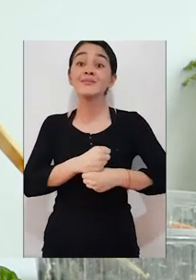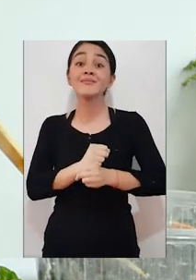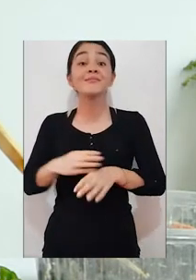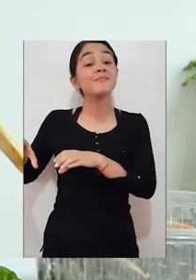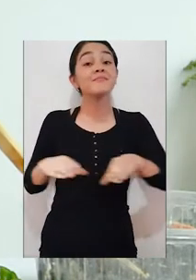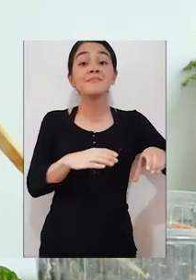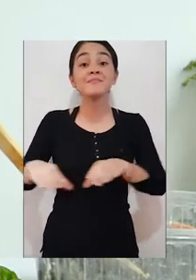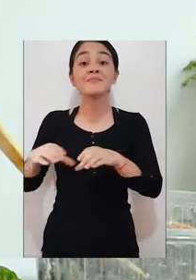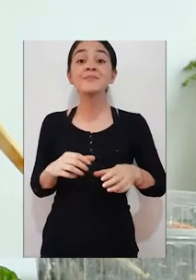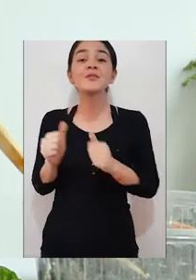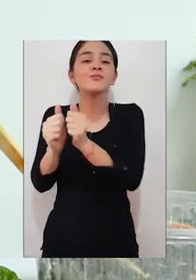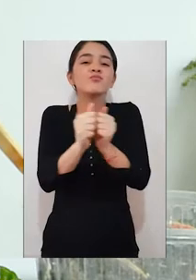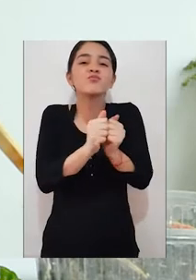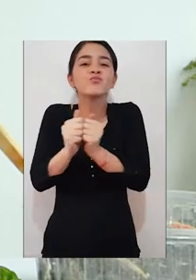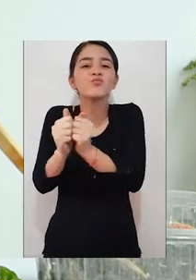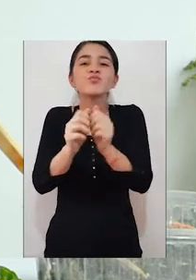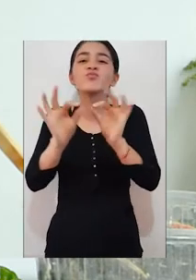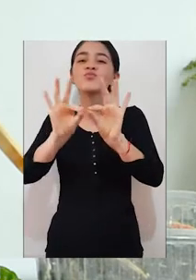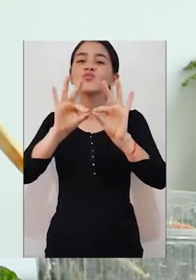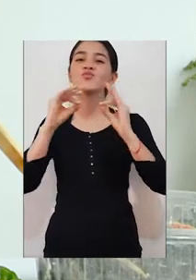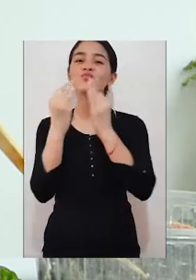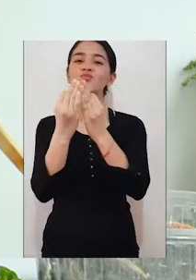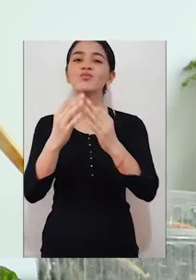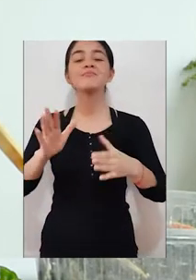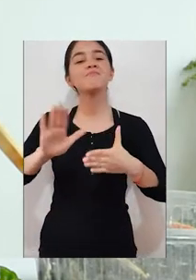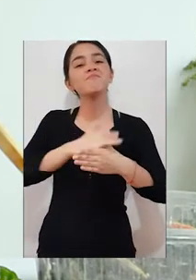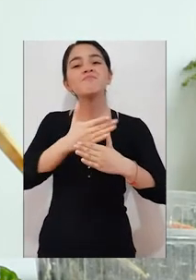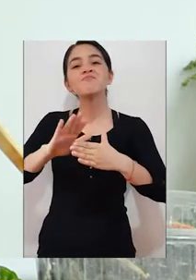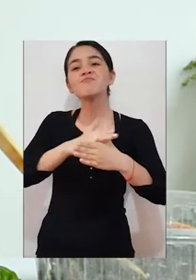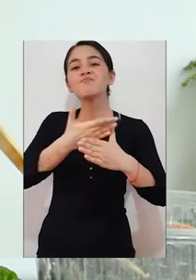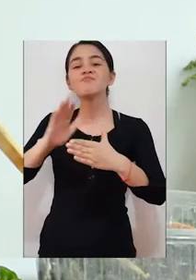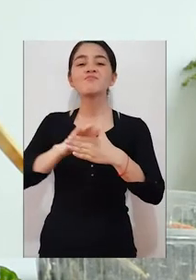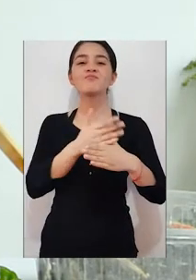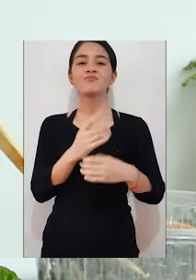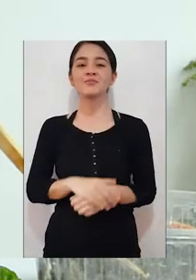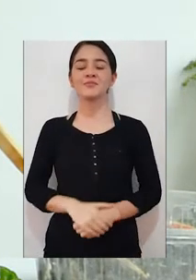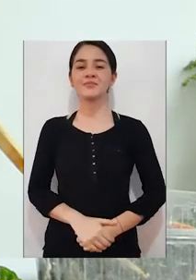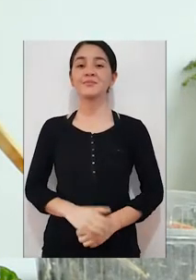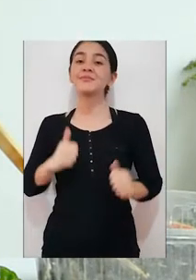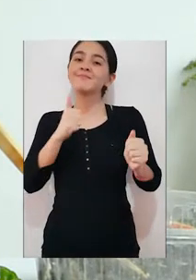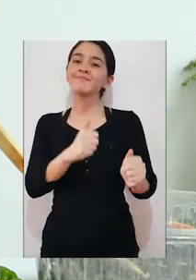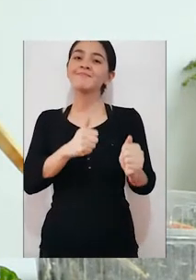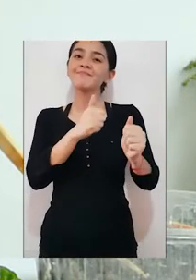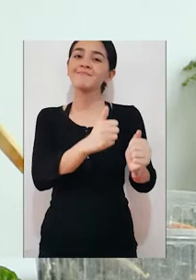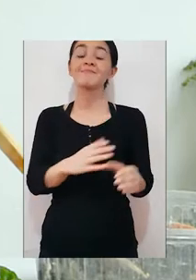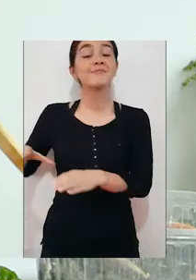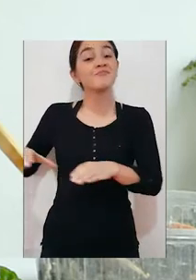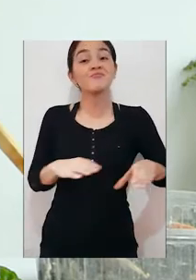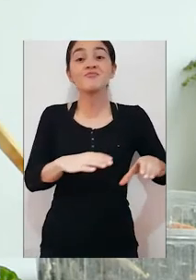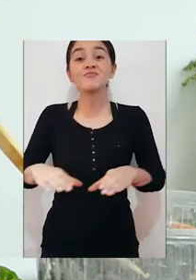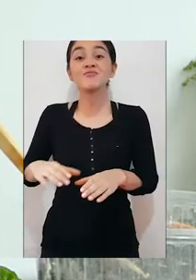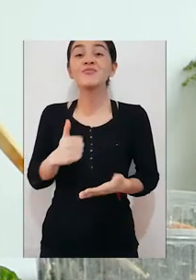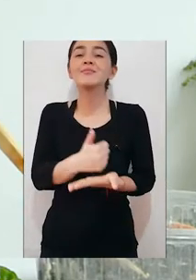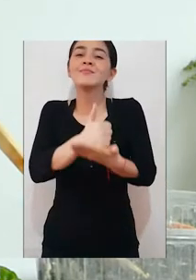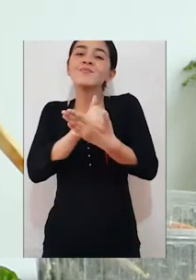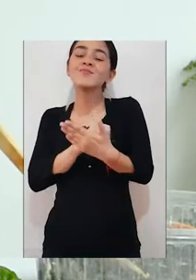realicemos para poder estar en mayor armonía con nuestras familias, para poder seguir realizando actividades que nos ayuden